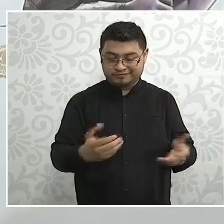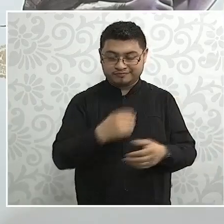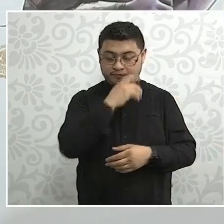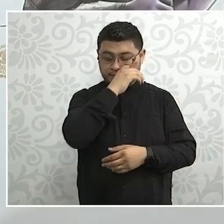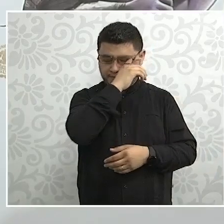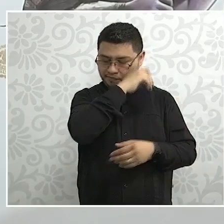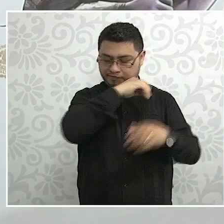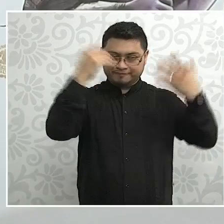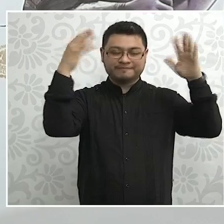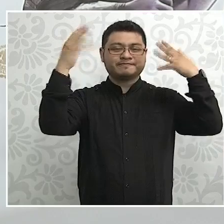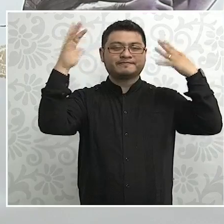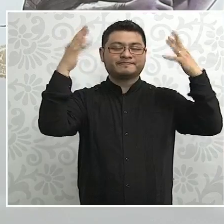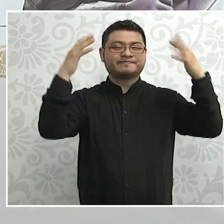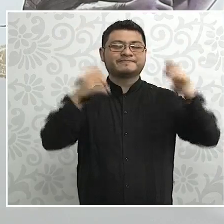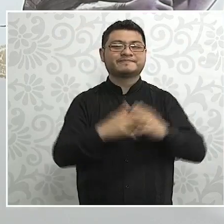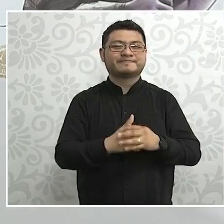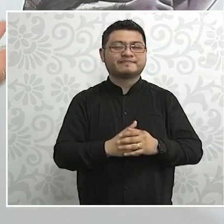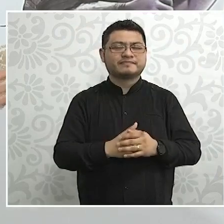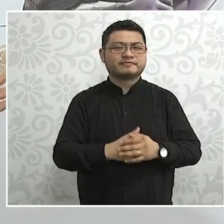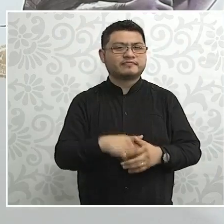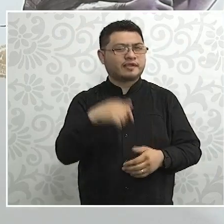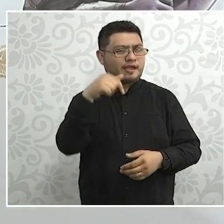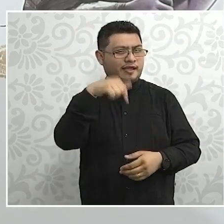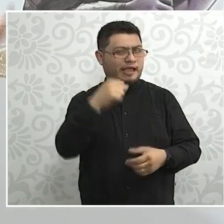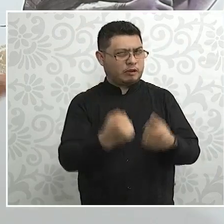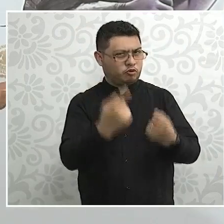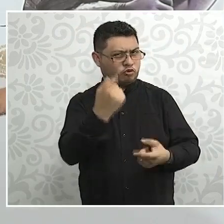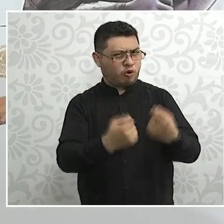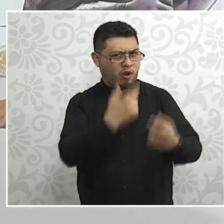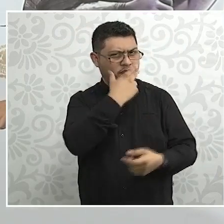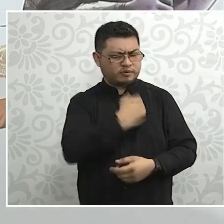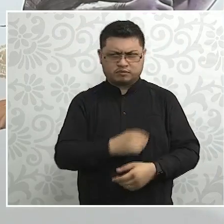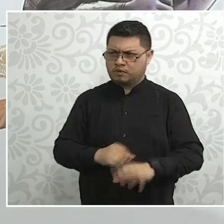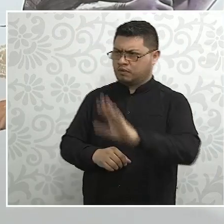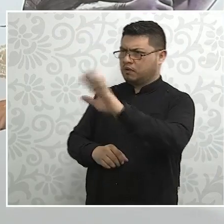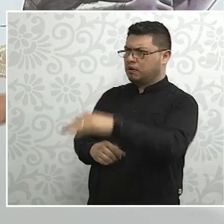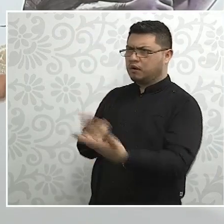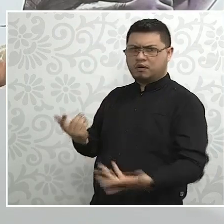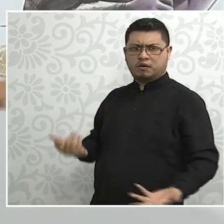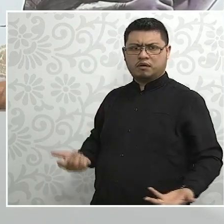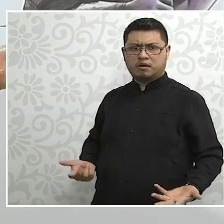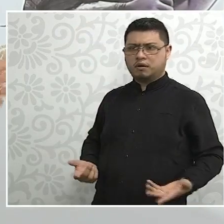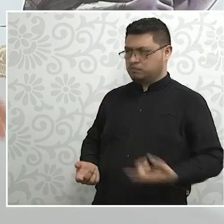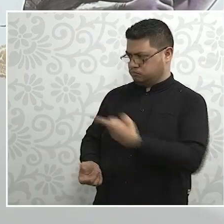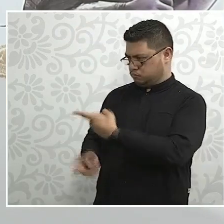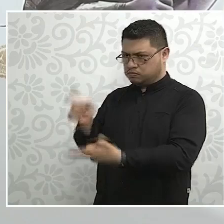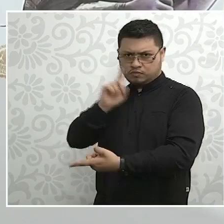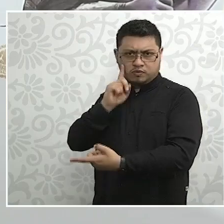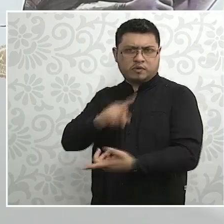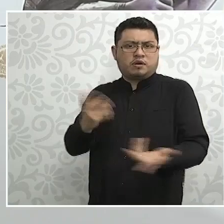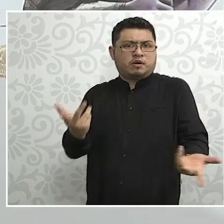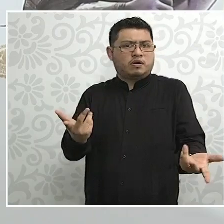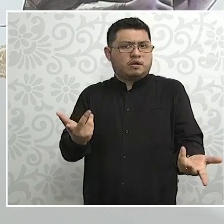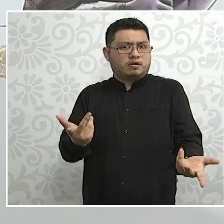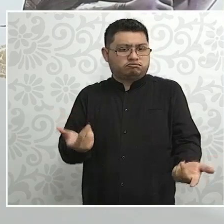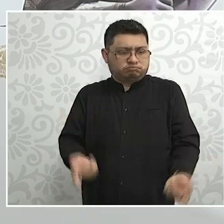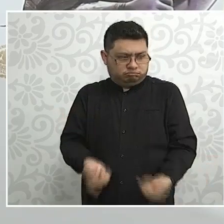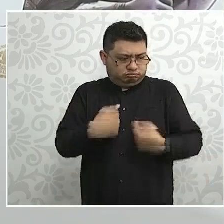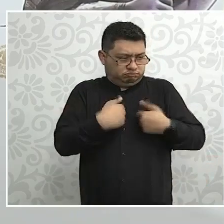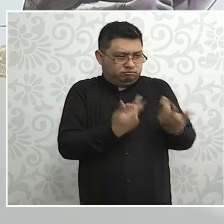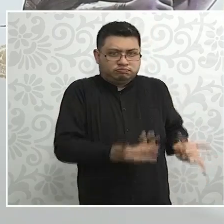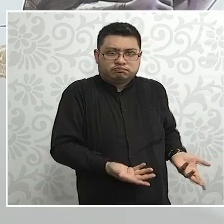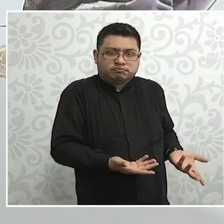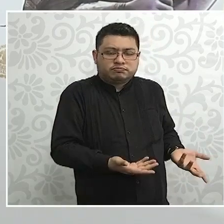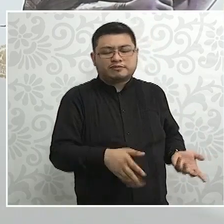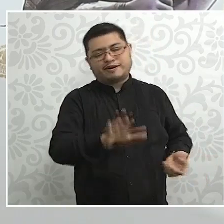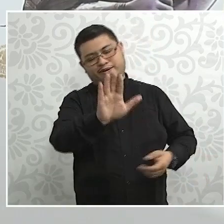Y entonces aquí veo unos varones que preguntan, ¿y por qué las mujeres? ¿Por qué? Bueno, les voy a decir